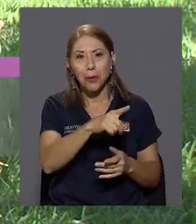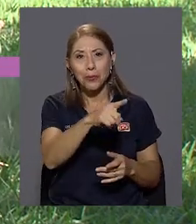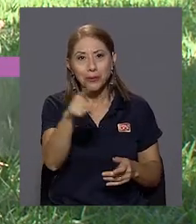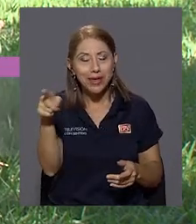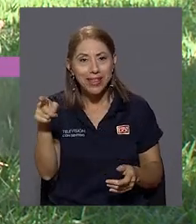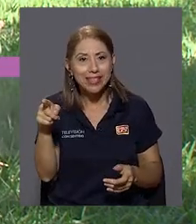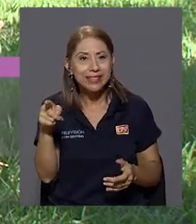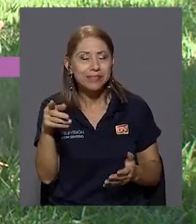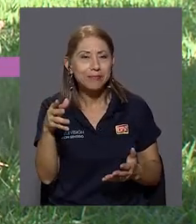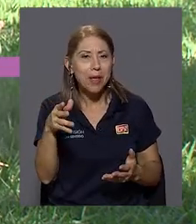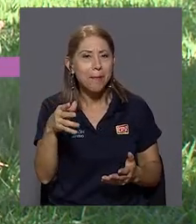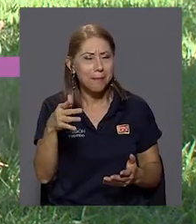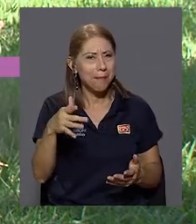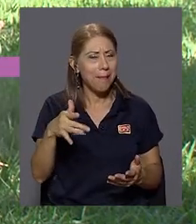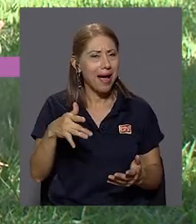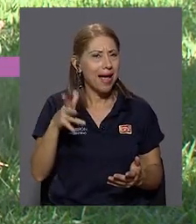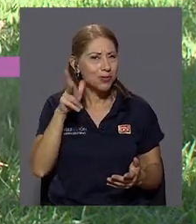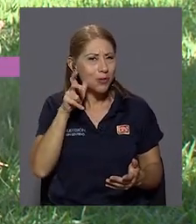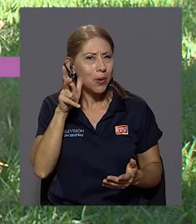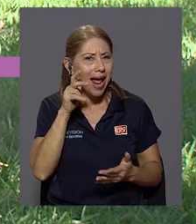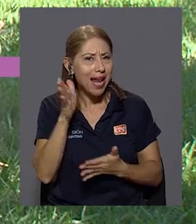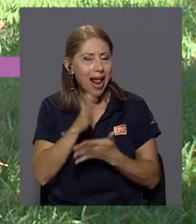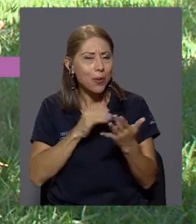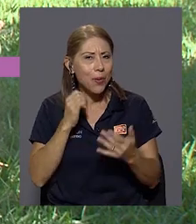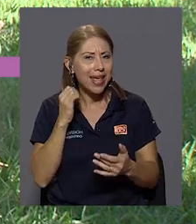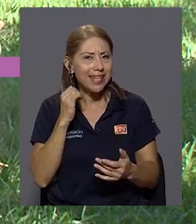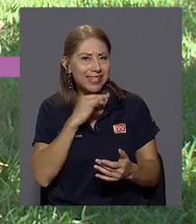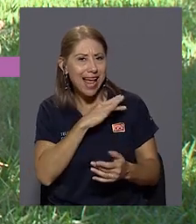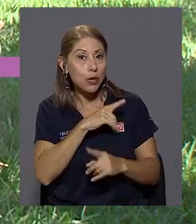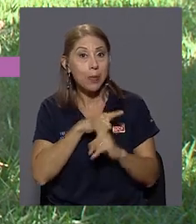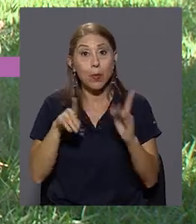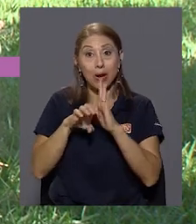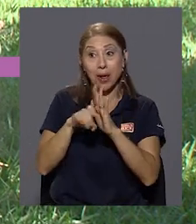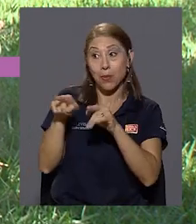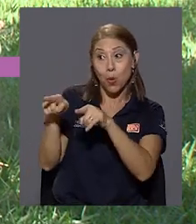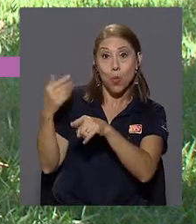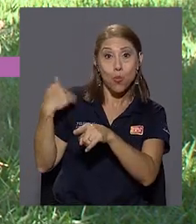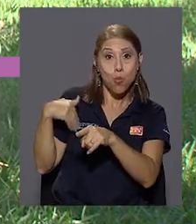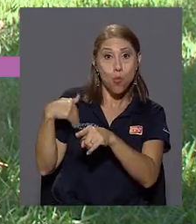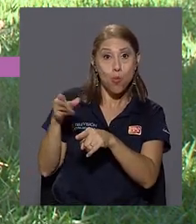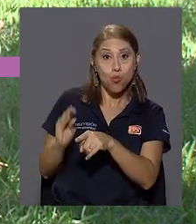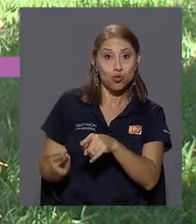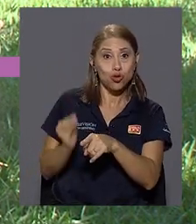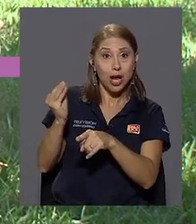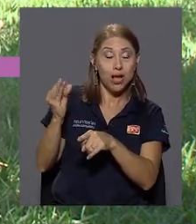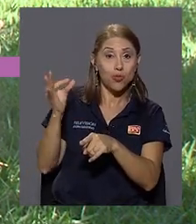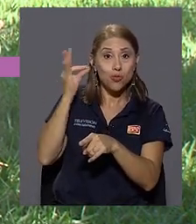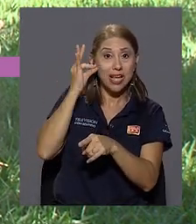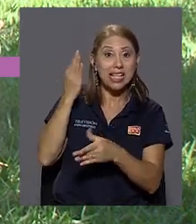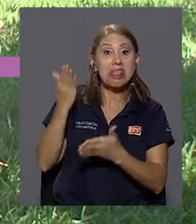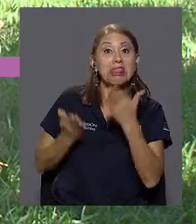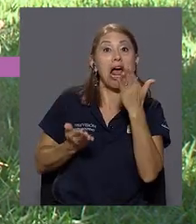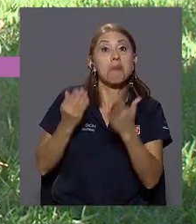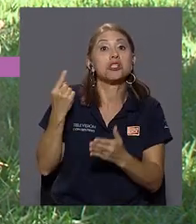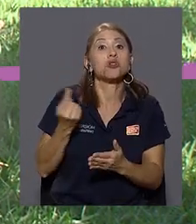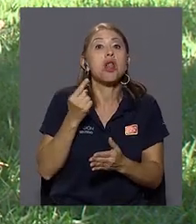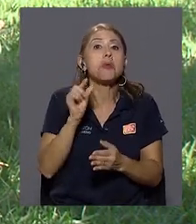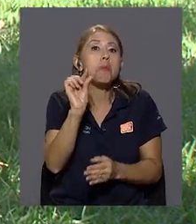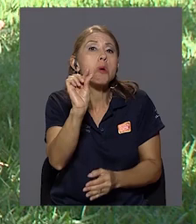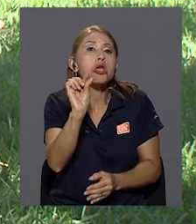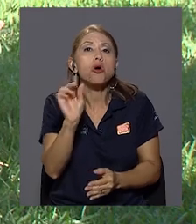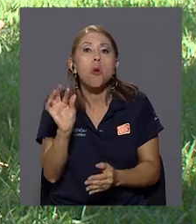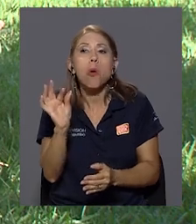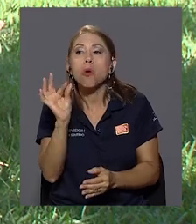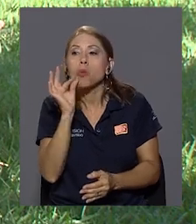un poco extraño, pero si el muchacho o la muchacha tal vez nada más llegó, probó y no